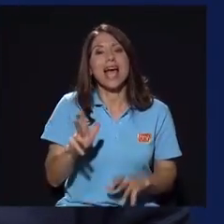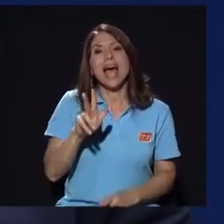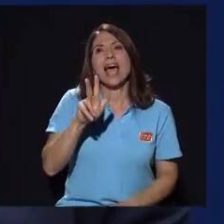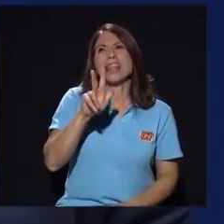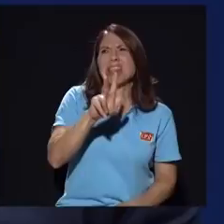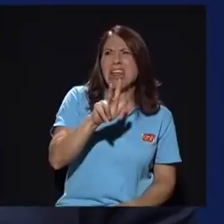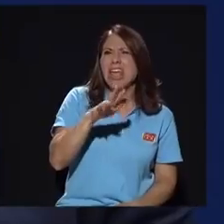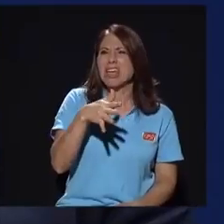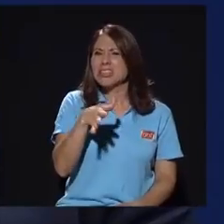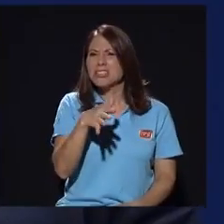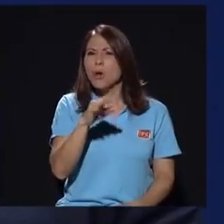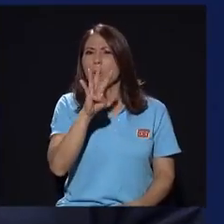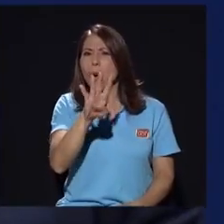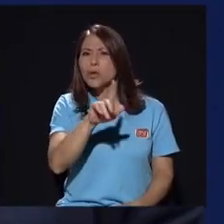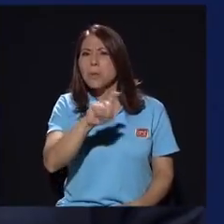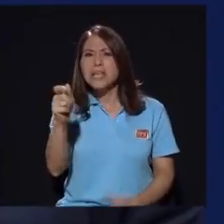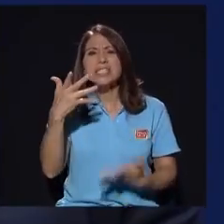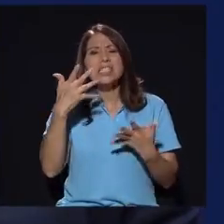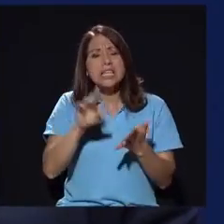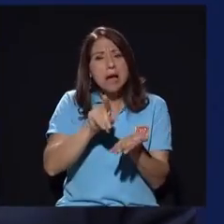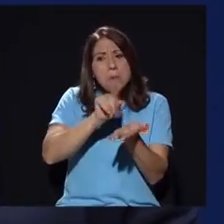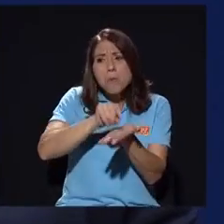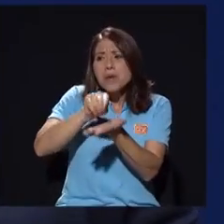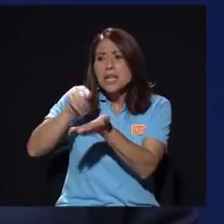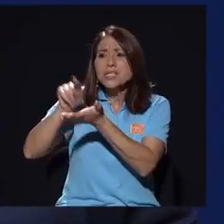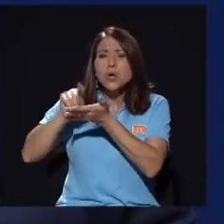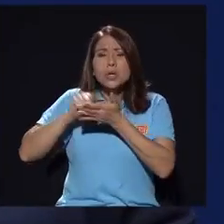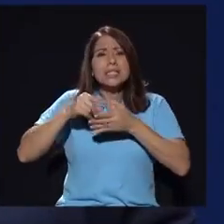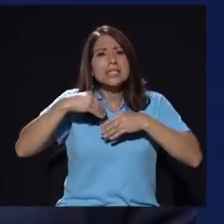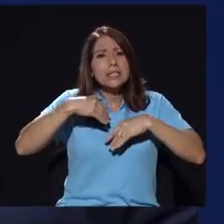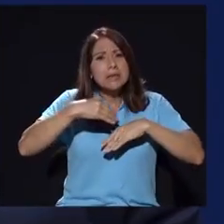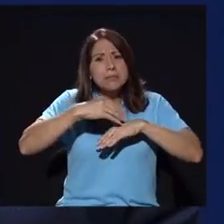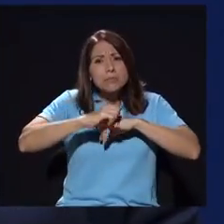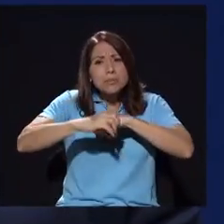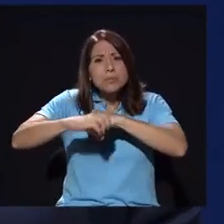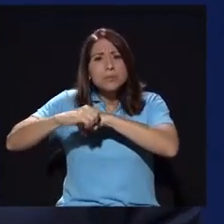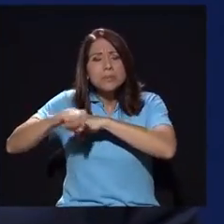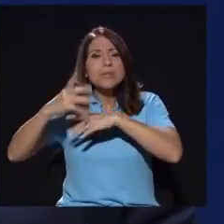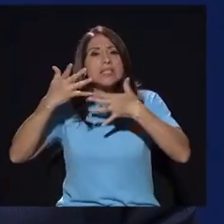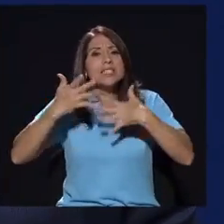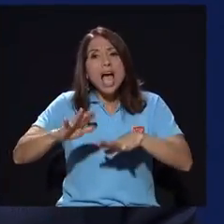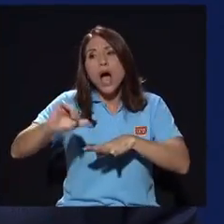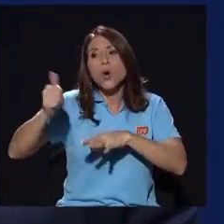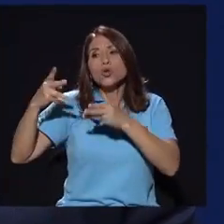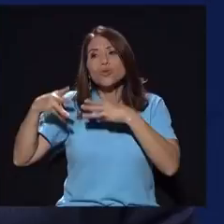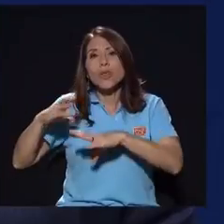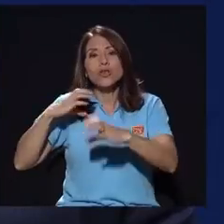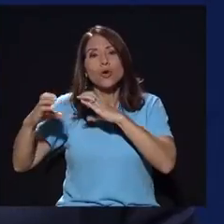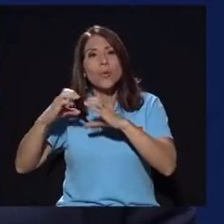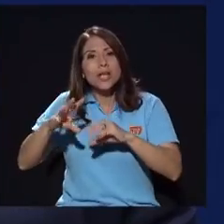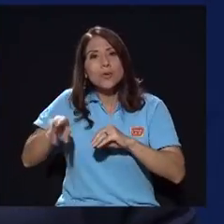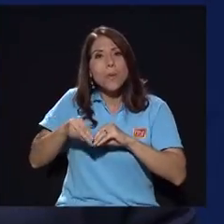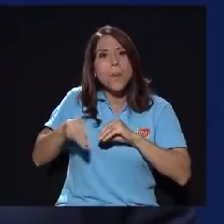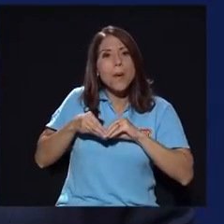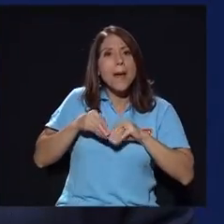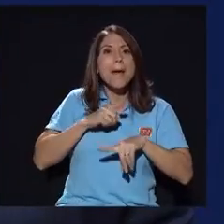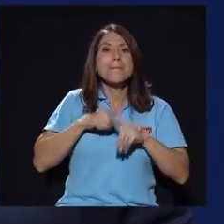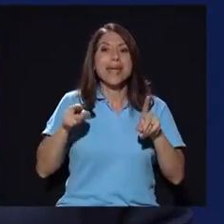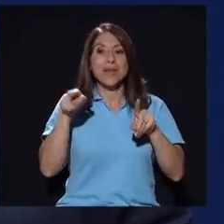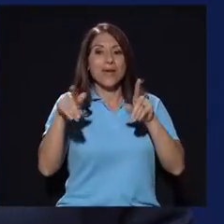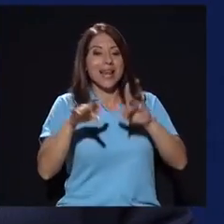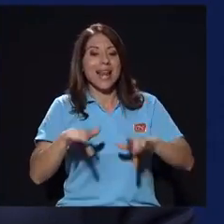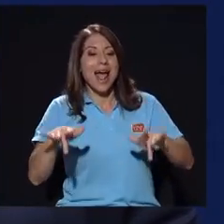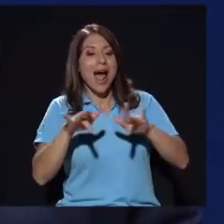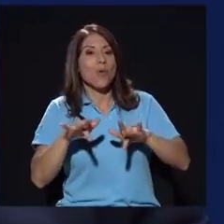publicaciones de DL, DL, DL, ya se hubieran unido a algunos otros medios, pero para mí el audio también fue vital, porque efectivamente